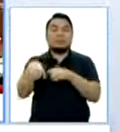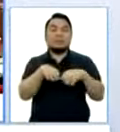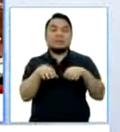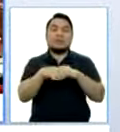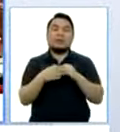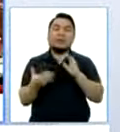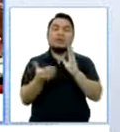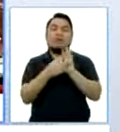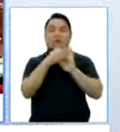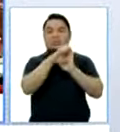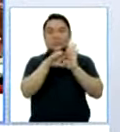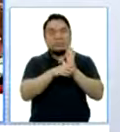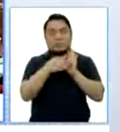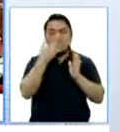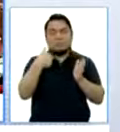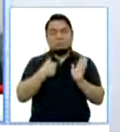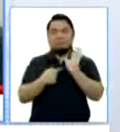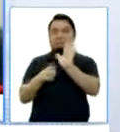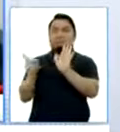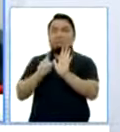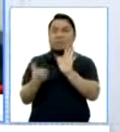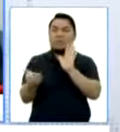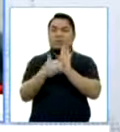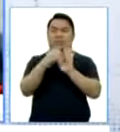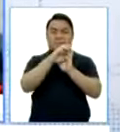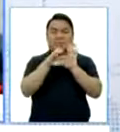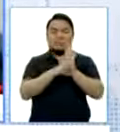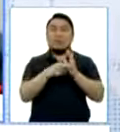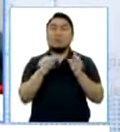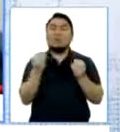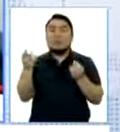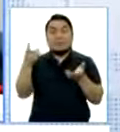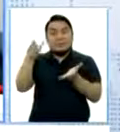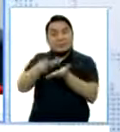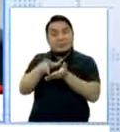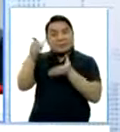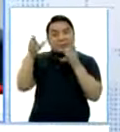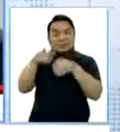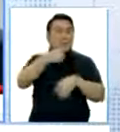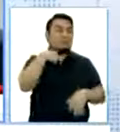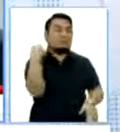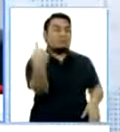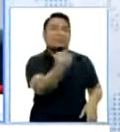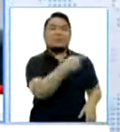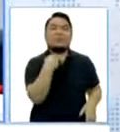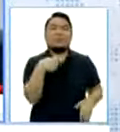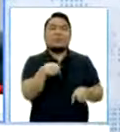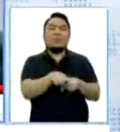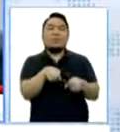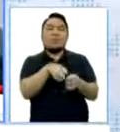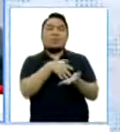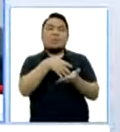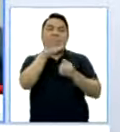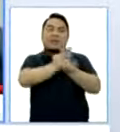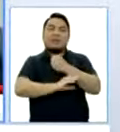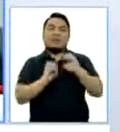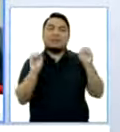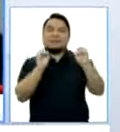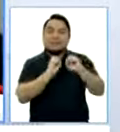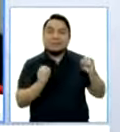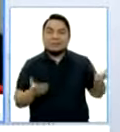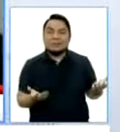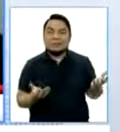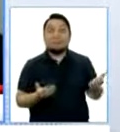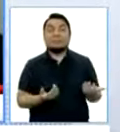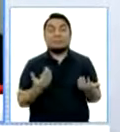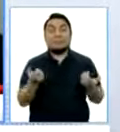inconstitucionalidad, y lo que va a suceder es que todos quedamos debilitados, porque nos habremos estacionado en un litigio,